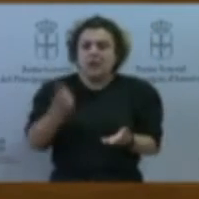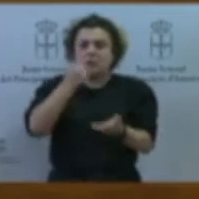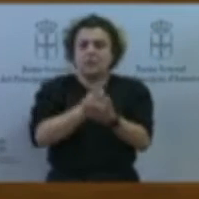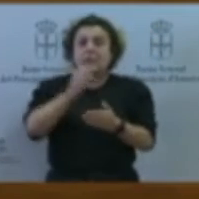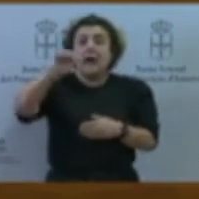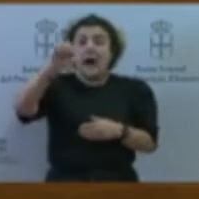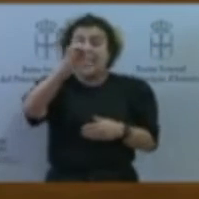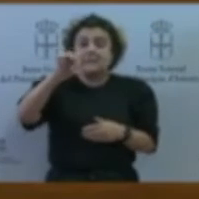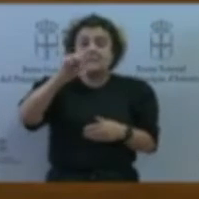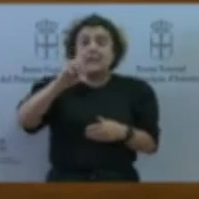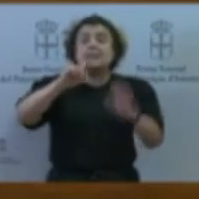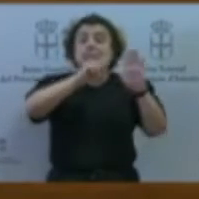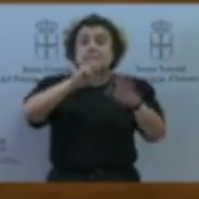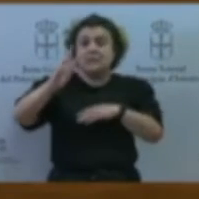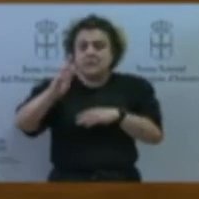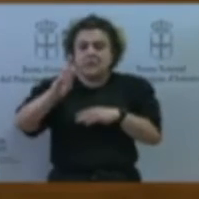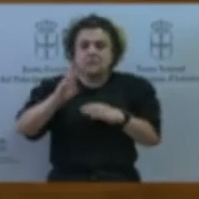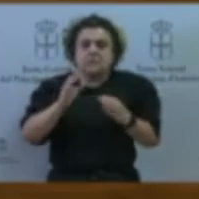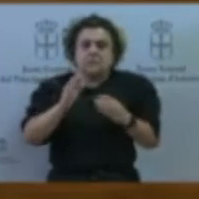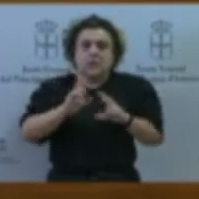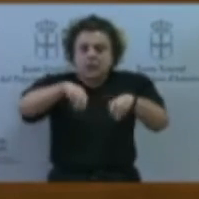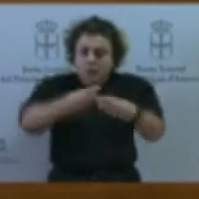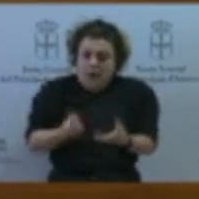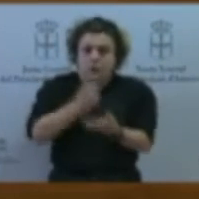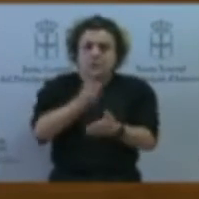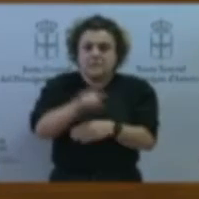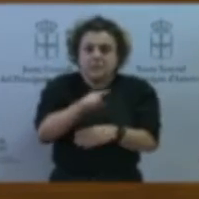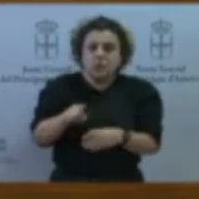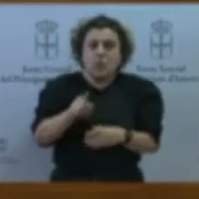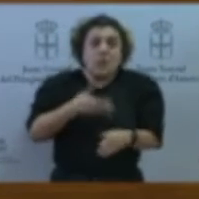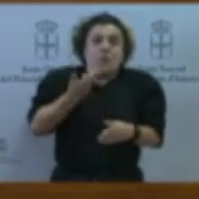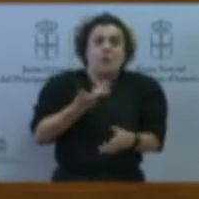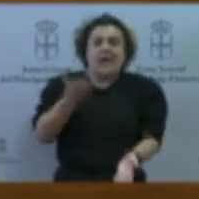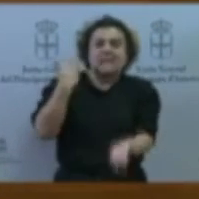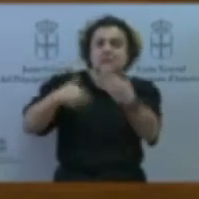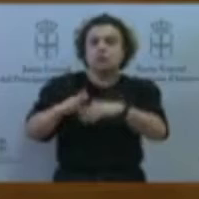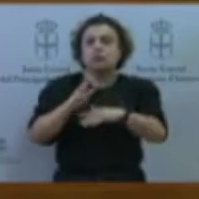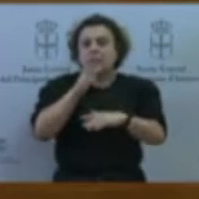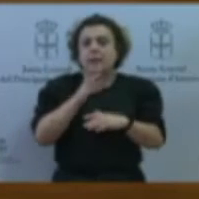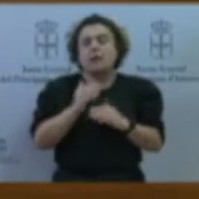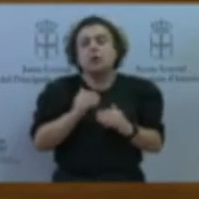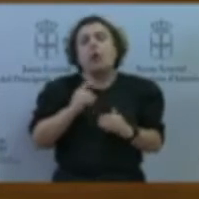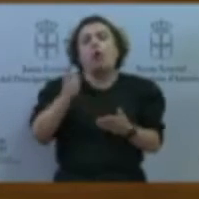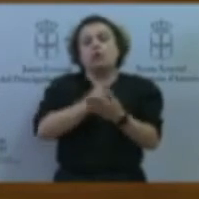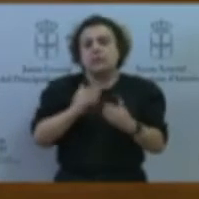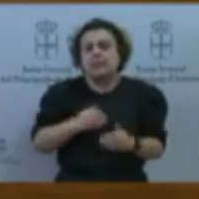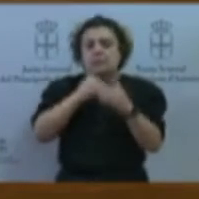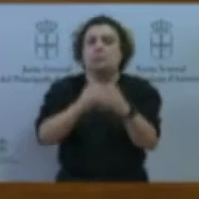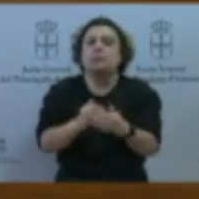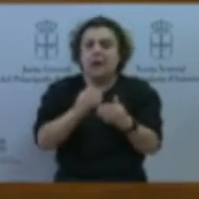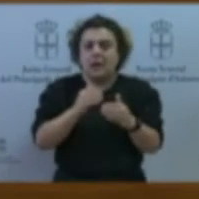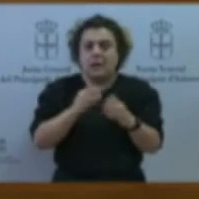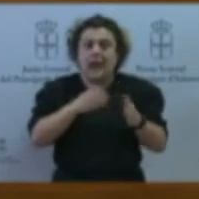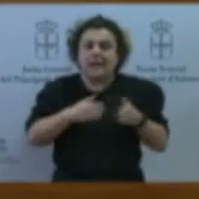Porque podría decir una excusa para un nuevo retraso de la principal arterial de comunicación del sudocidente asturiano. Y nosotros no queremos un sudocidente